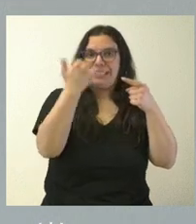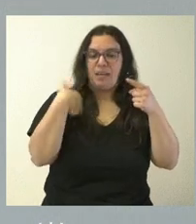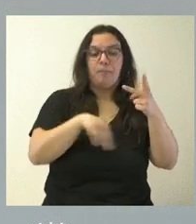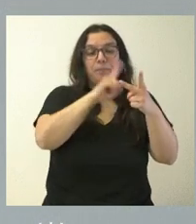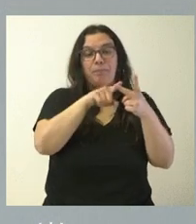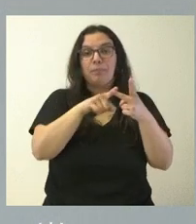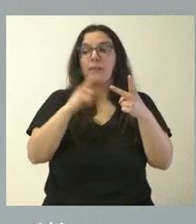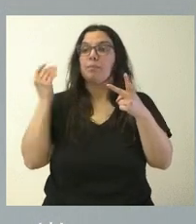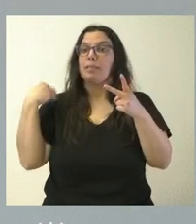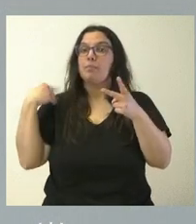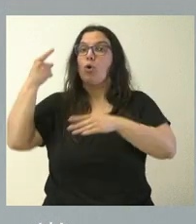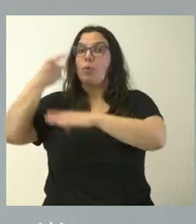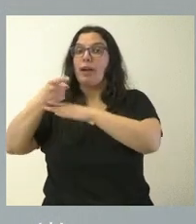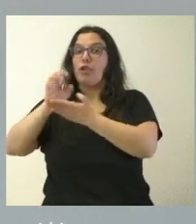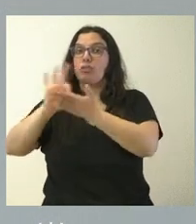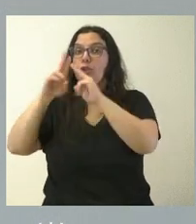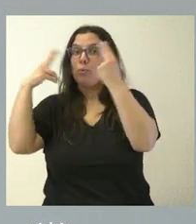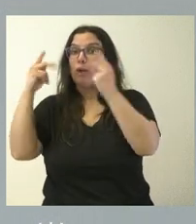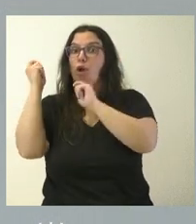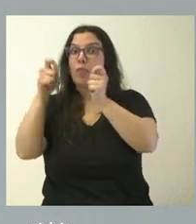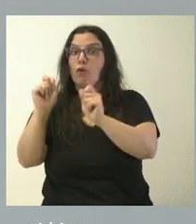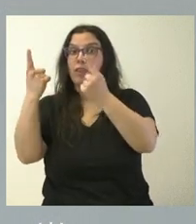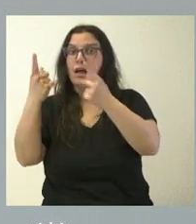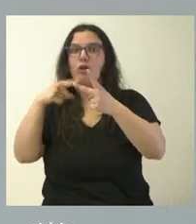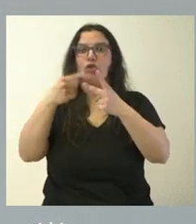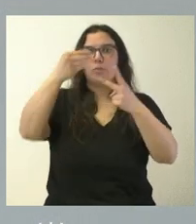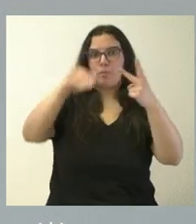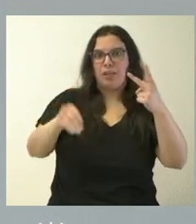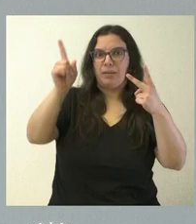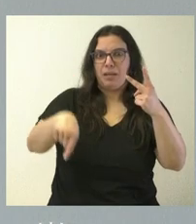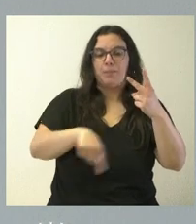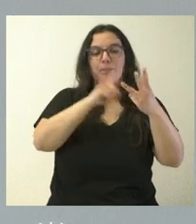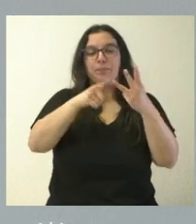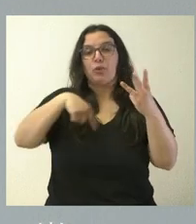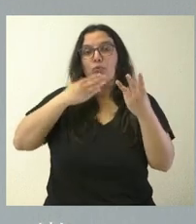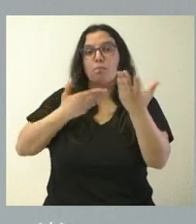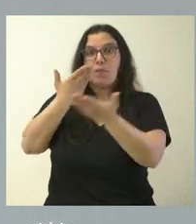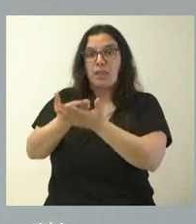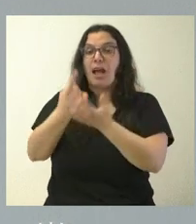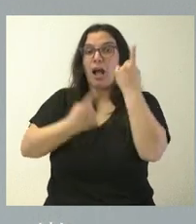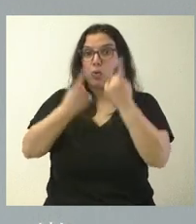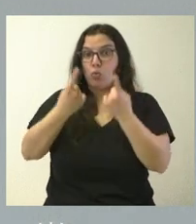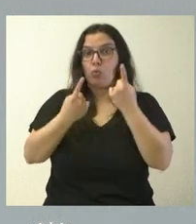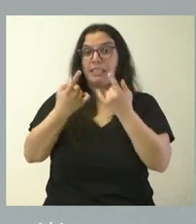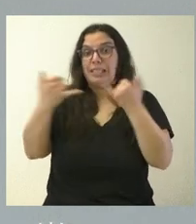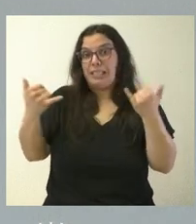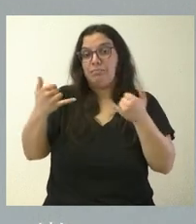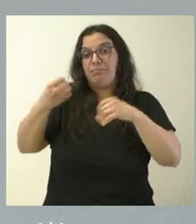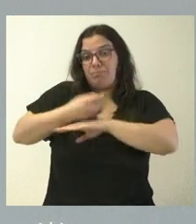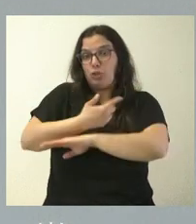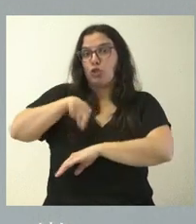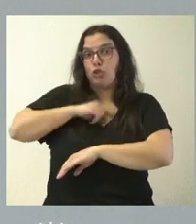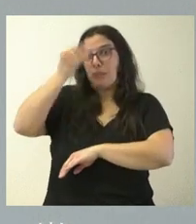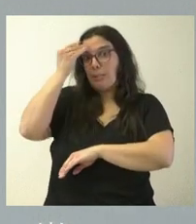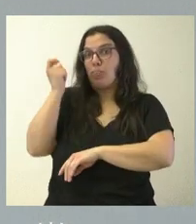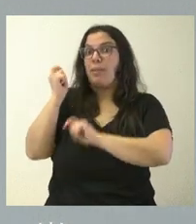que son obligaciones de Servicio Público y nuestra demanda de que todavía hay algunas líneas que a nuestro juicio debieran ser de obligación de